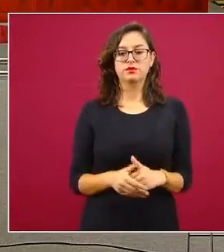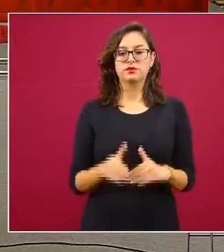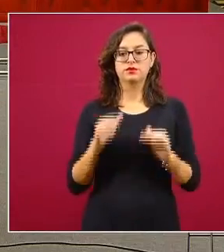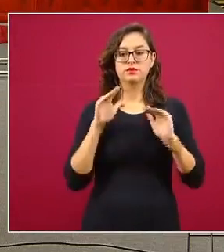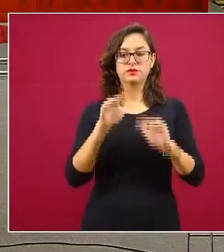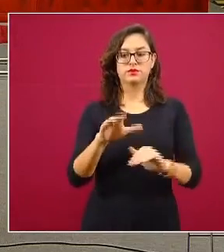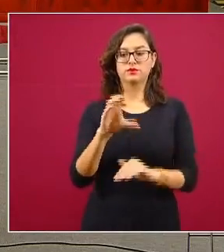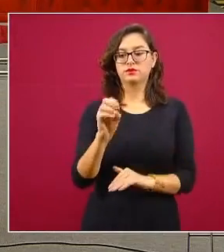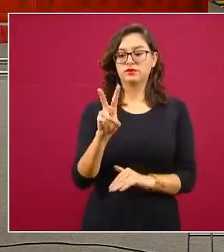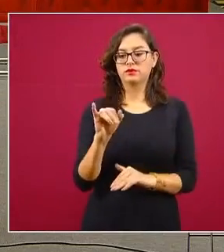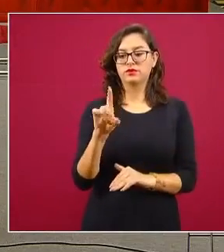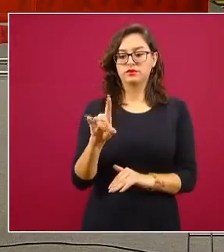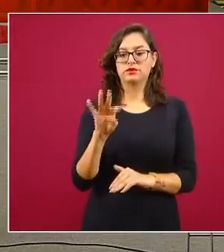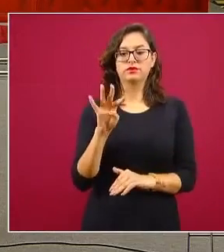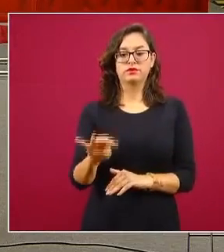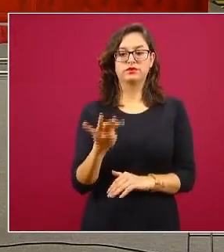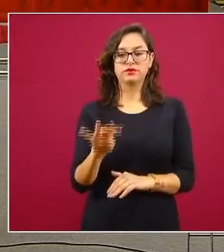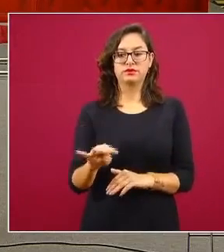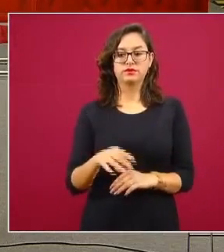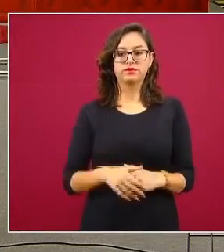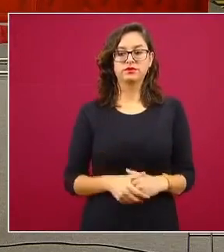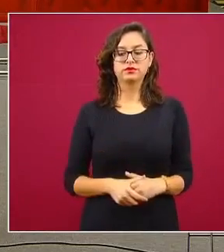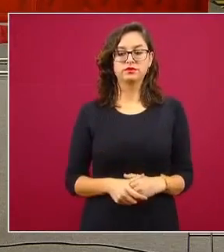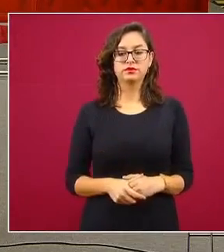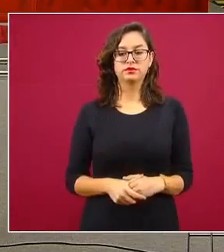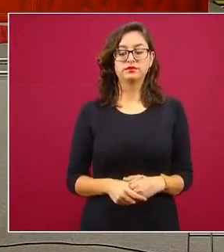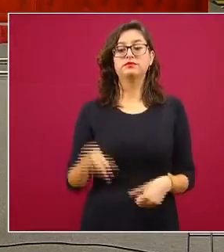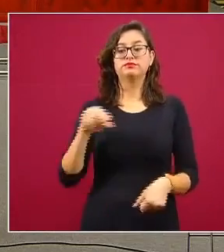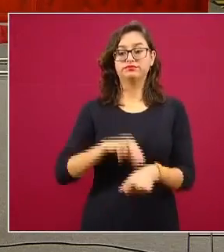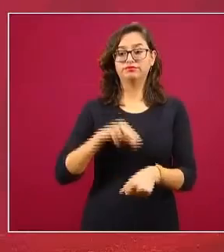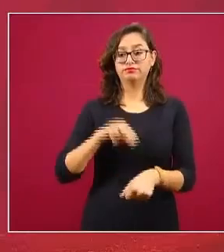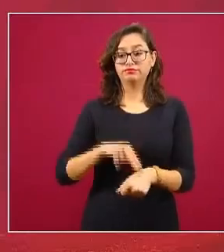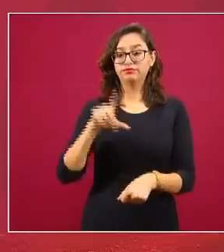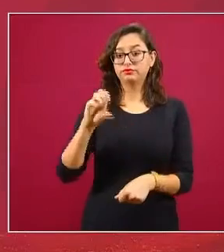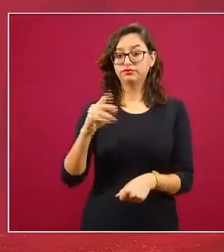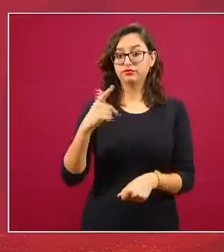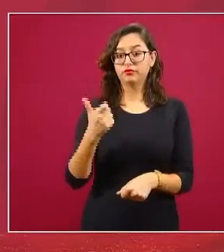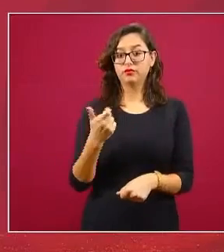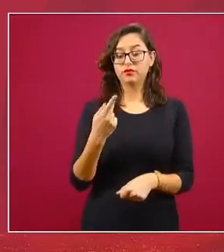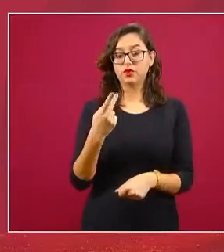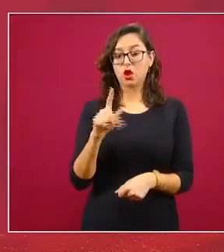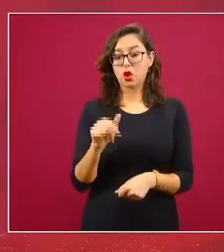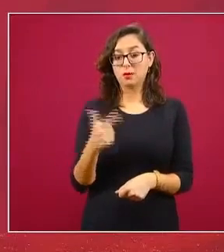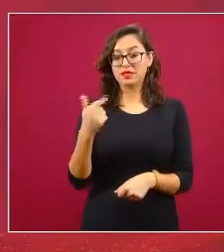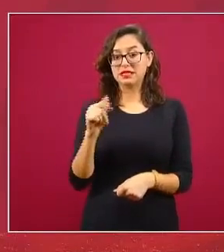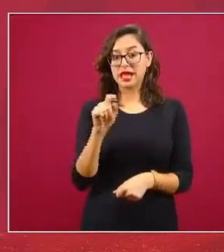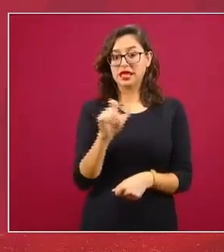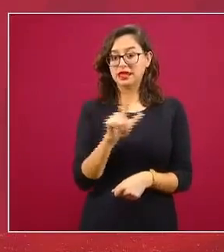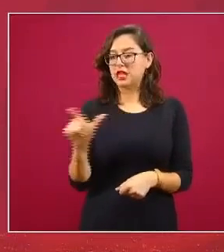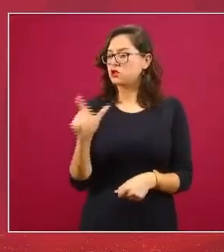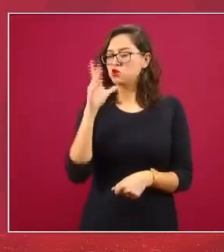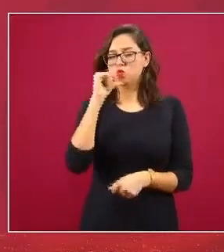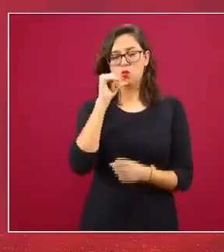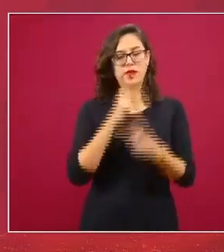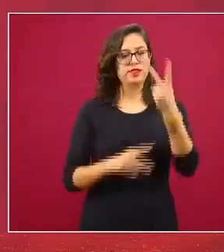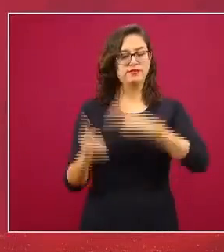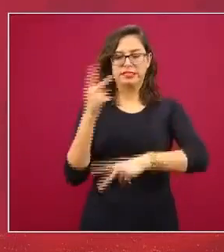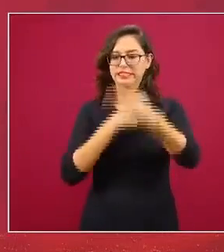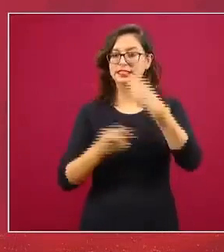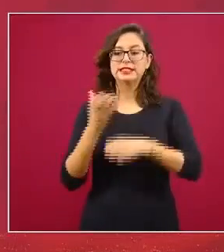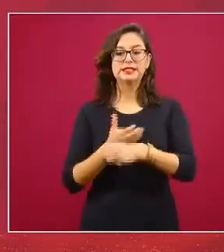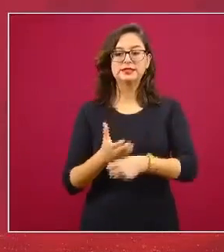COVID-19. El doctor López-Gatell no podrá acompañarnos hoy, por eso me pidió